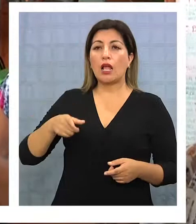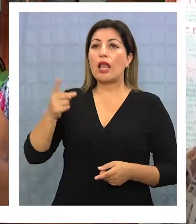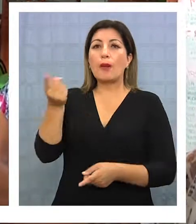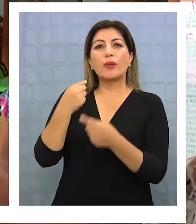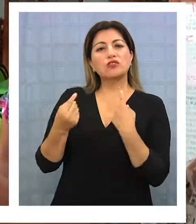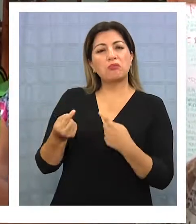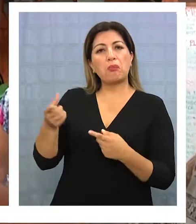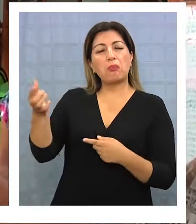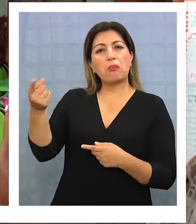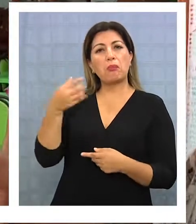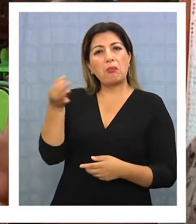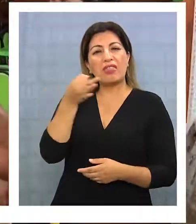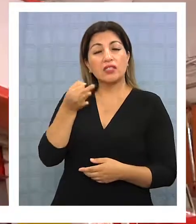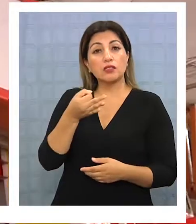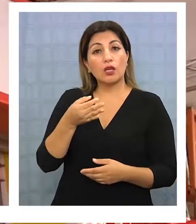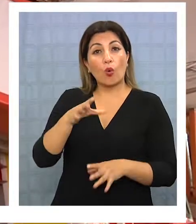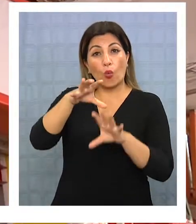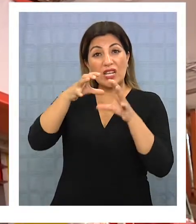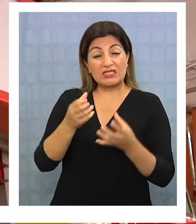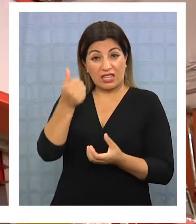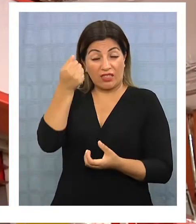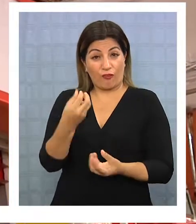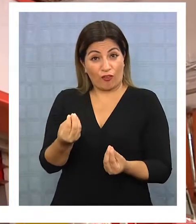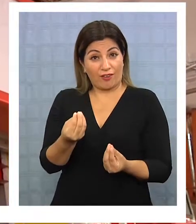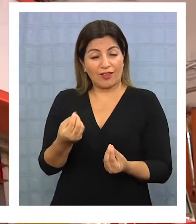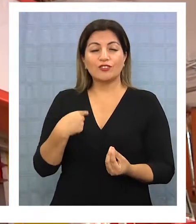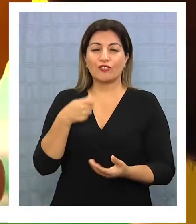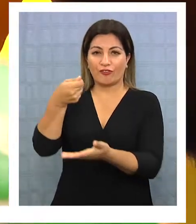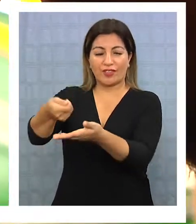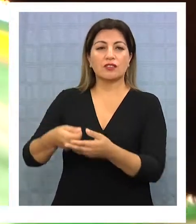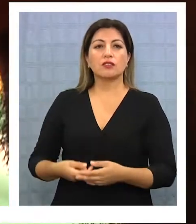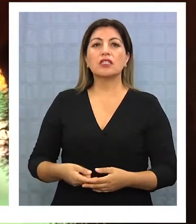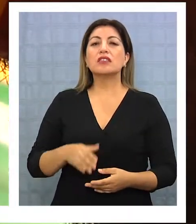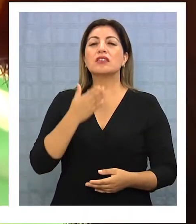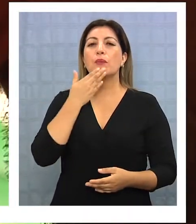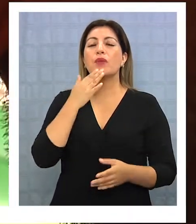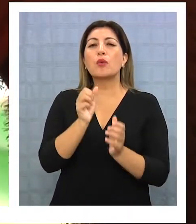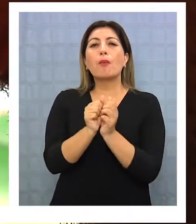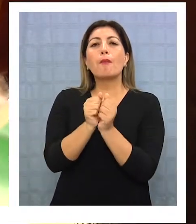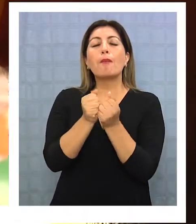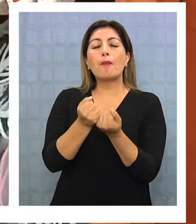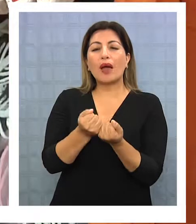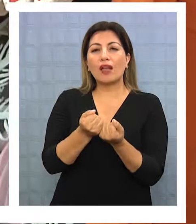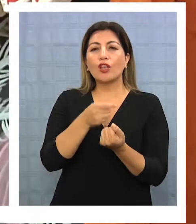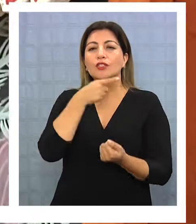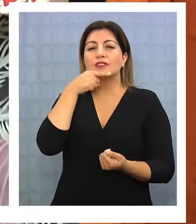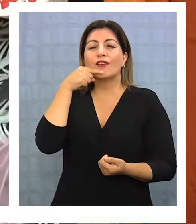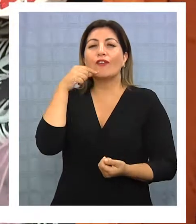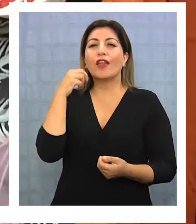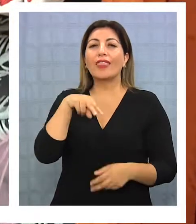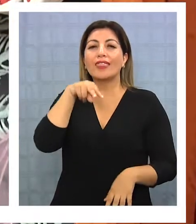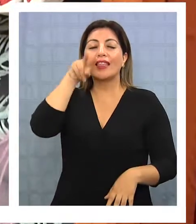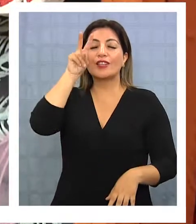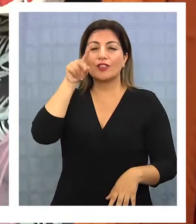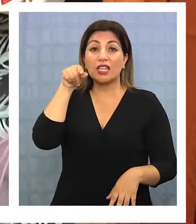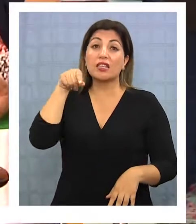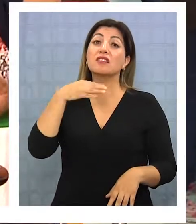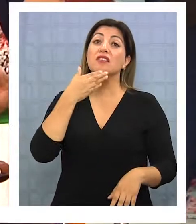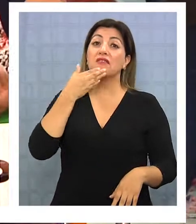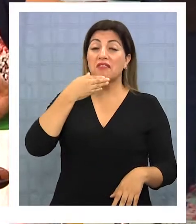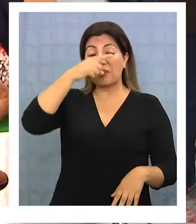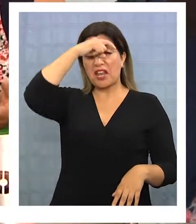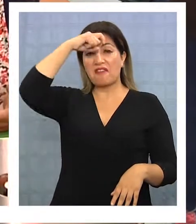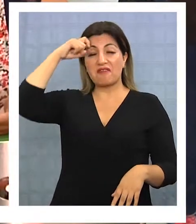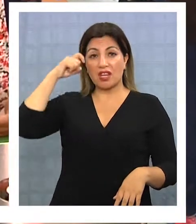gente me dice, elija, una sandía buena y le voy dar una sandía buena. Jugos tropicales, rico sándwich, un buen menú con sabor nortino, también parecerá ser un panorama para este